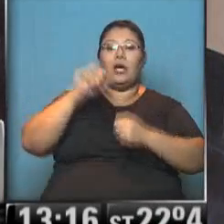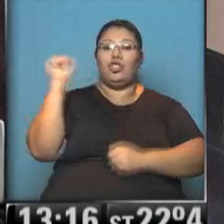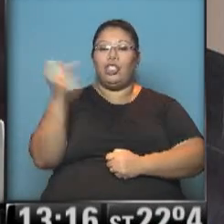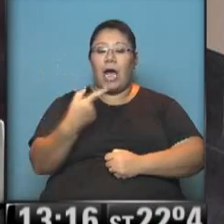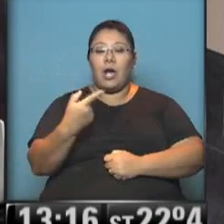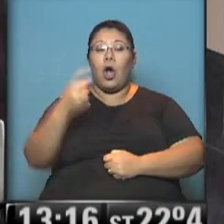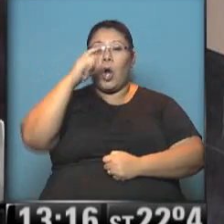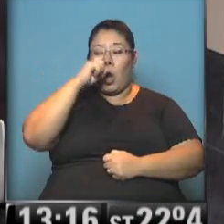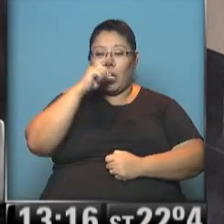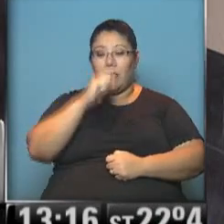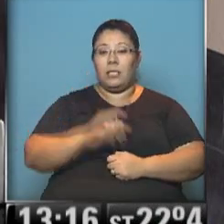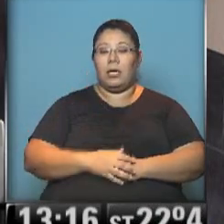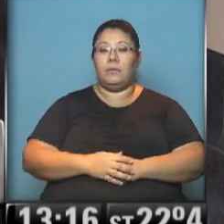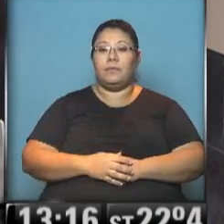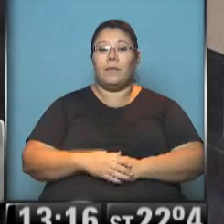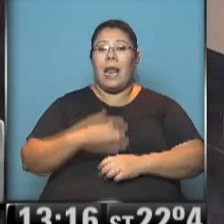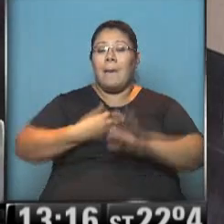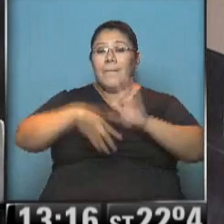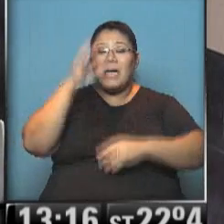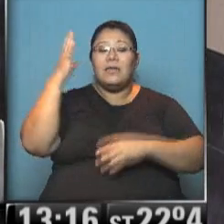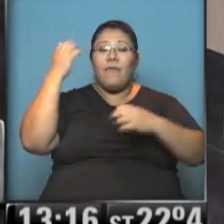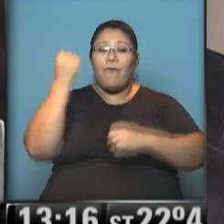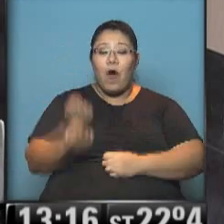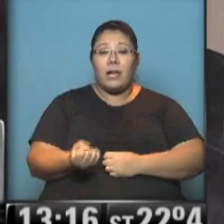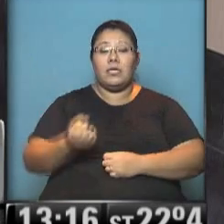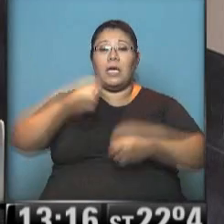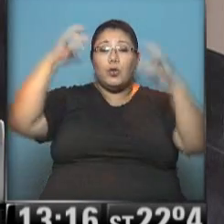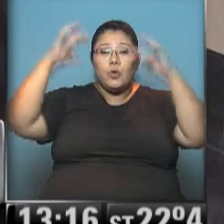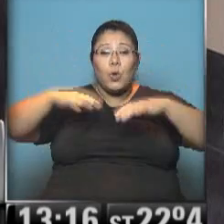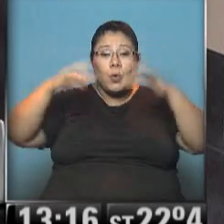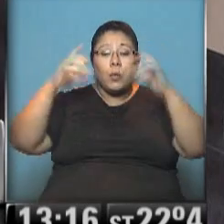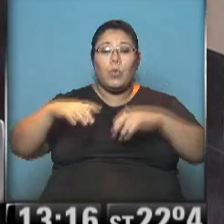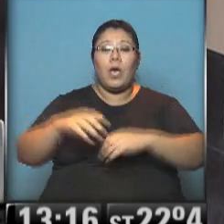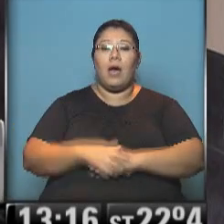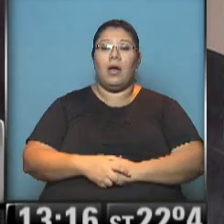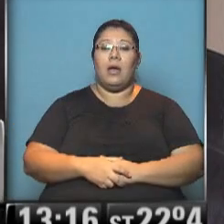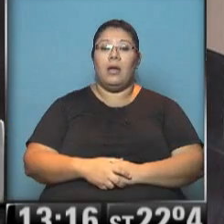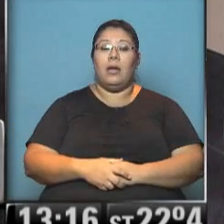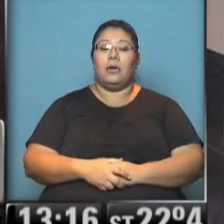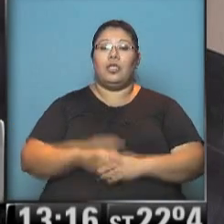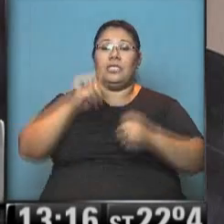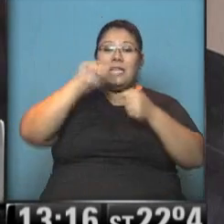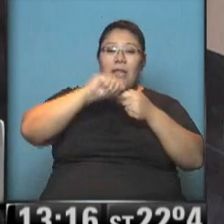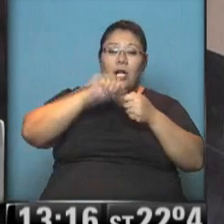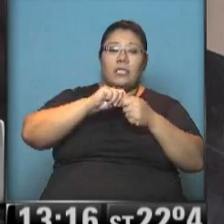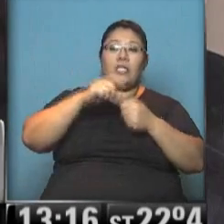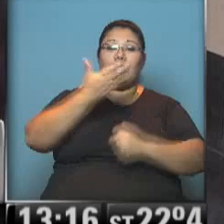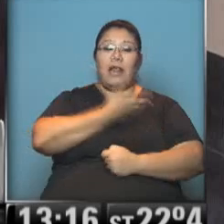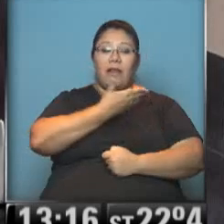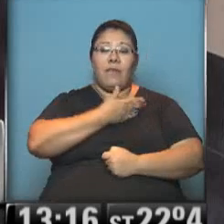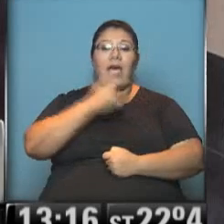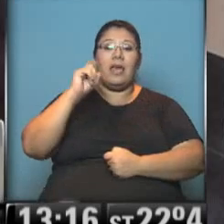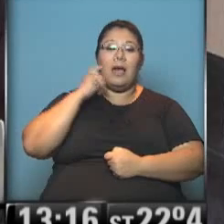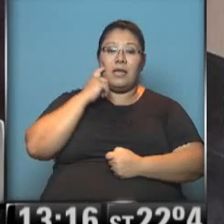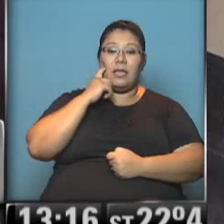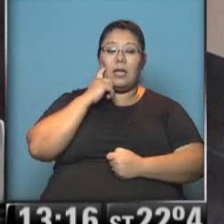entre Santa Fe, también Entre Ríos y sobre el sur de Santiago del Estero. Allí se están registrando las tormentas, algunas de variada intensidad. Este